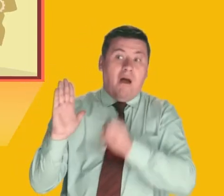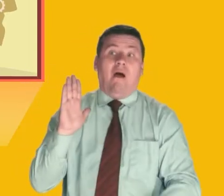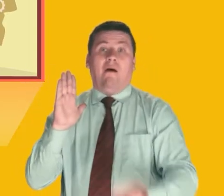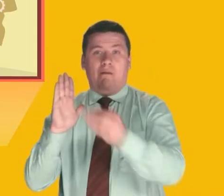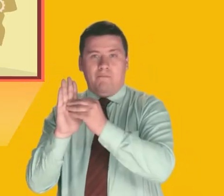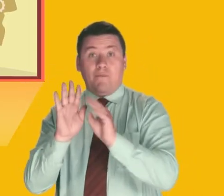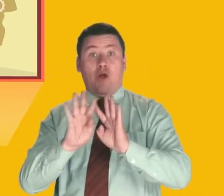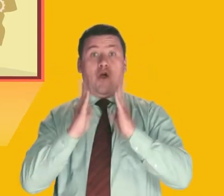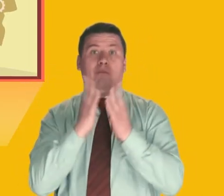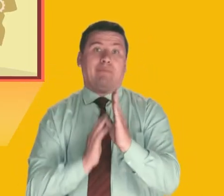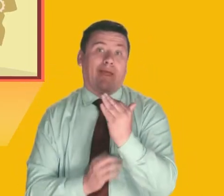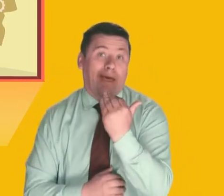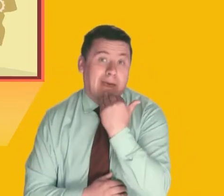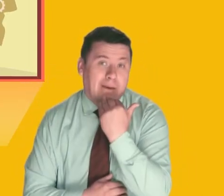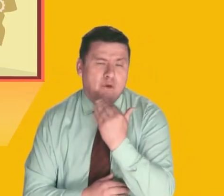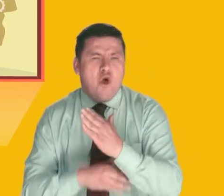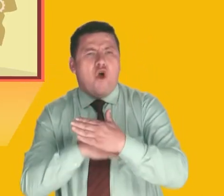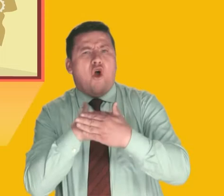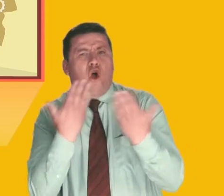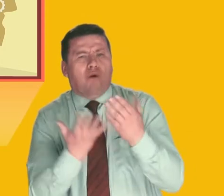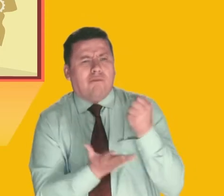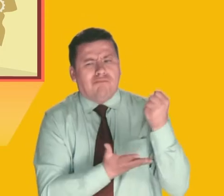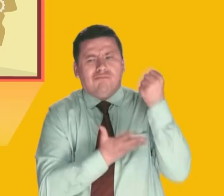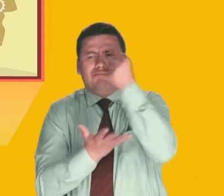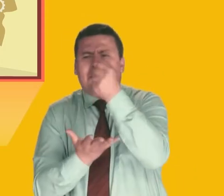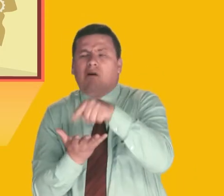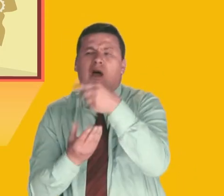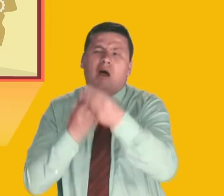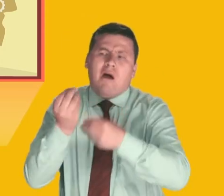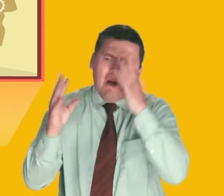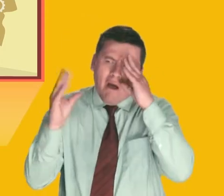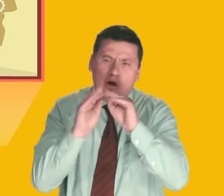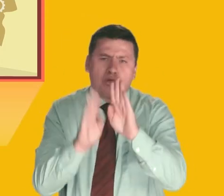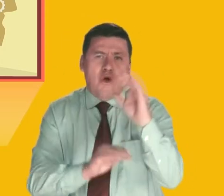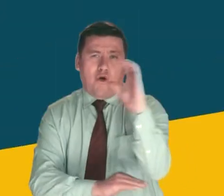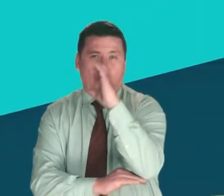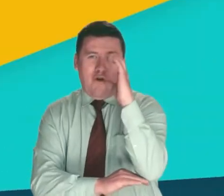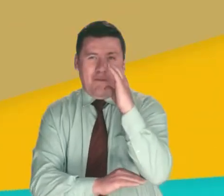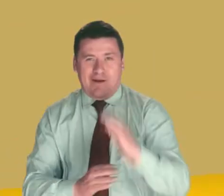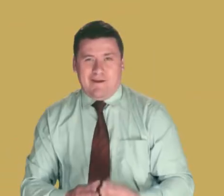el Congreso establece, por ejemplo, cómo se van a invertir los recursos de los colombianos.